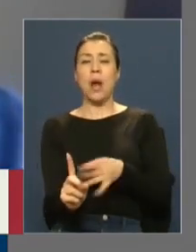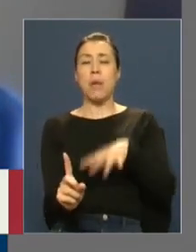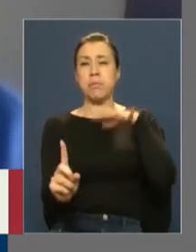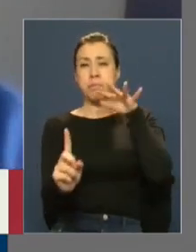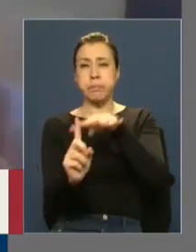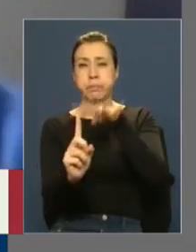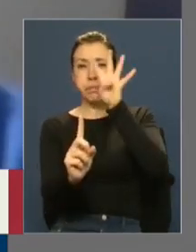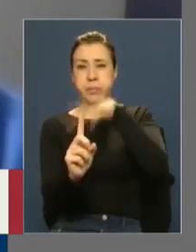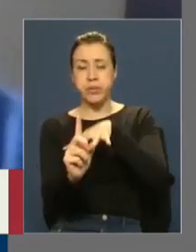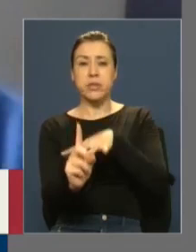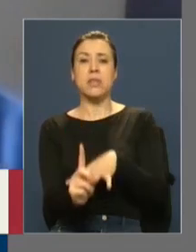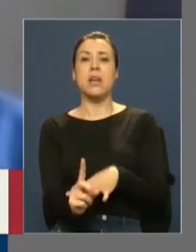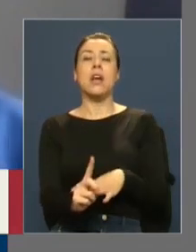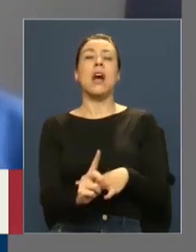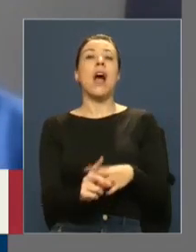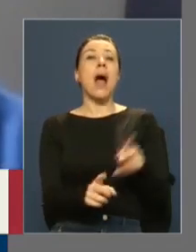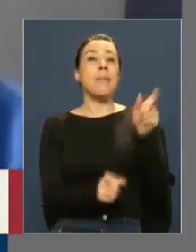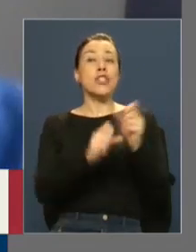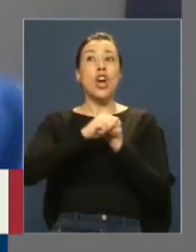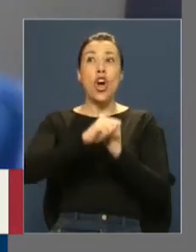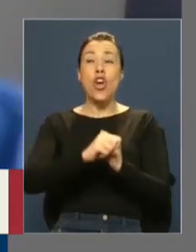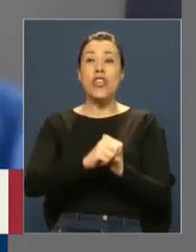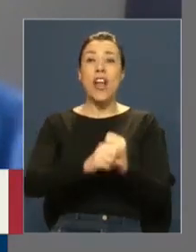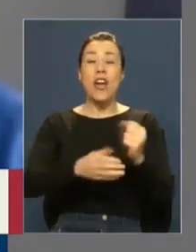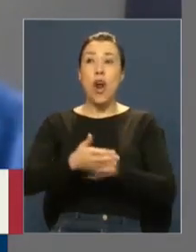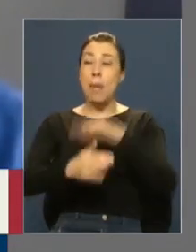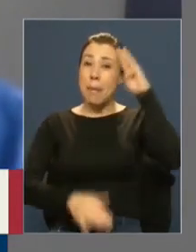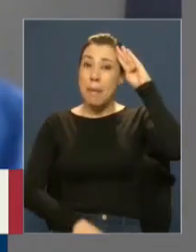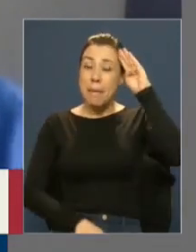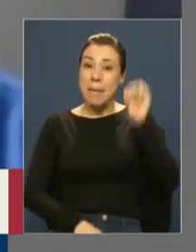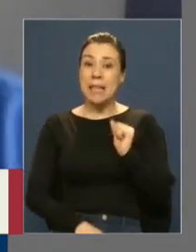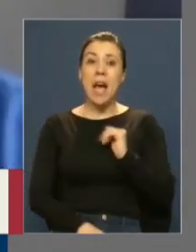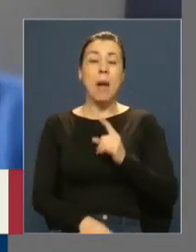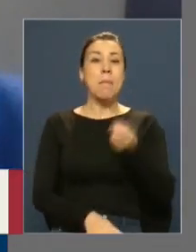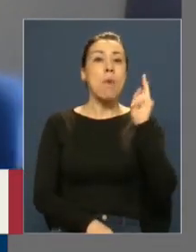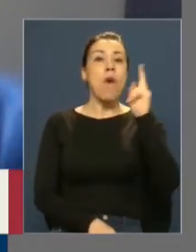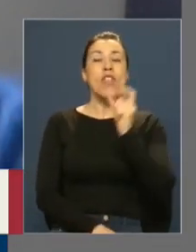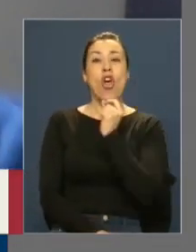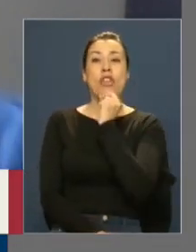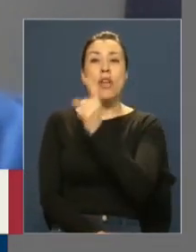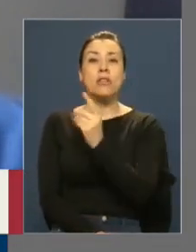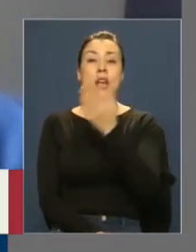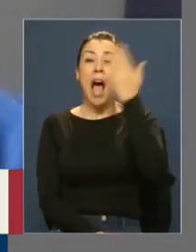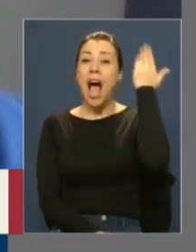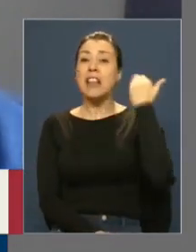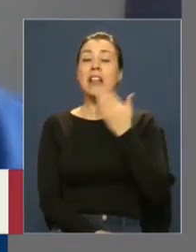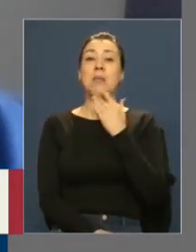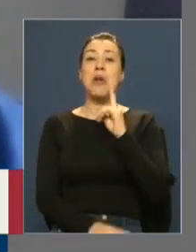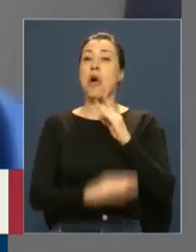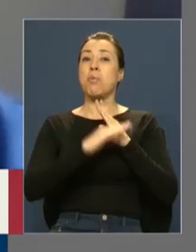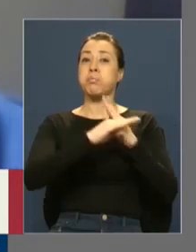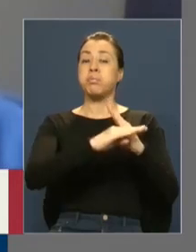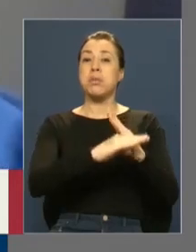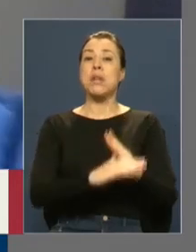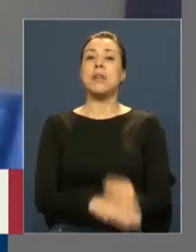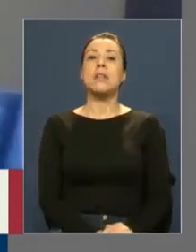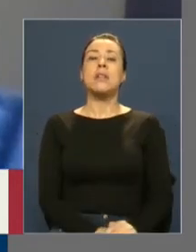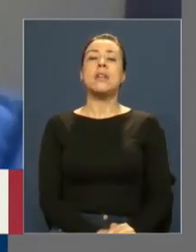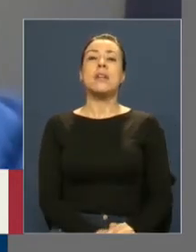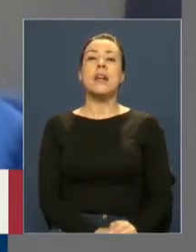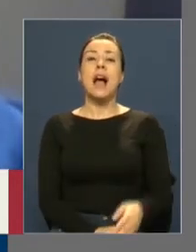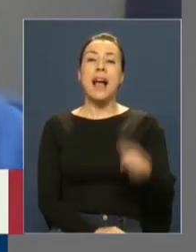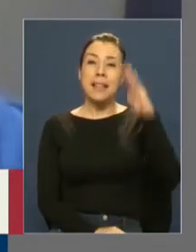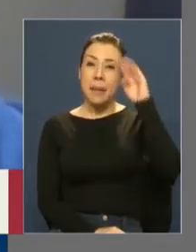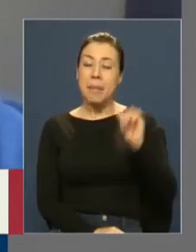impedía a los opositores a la dictadura denunciar esos hechos. Tampoco los vimos oponerse a la censura del régimen